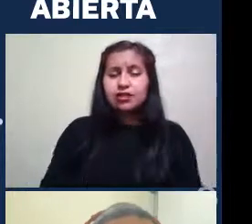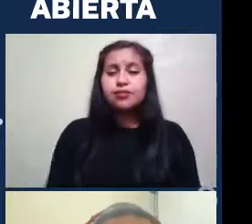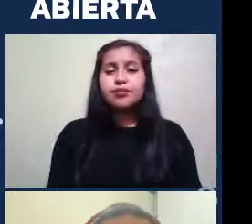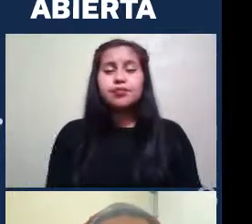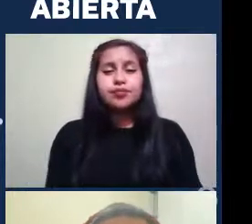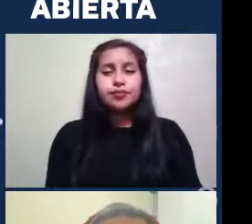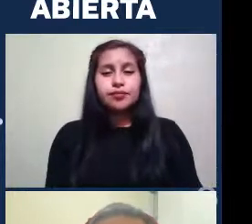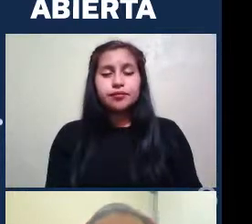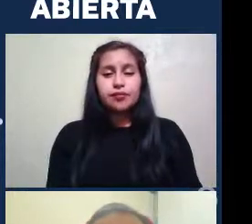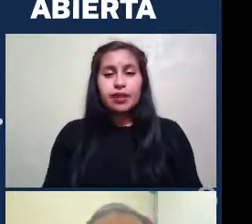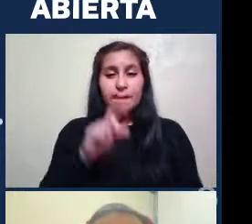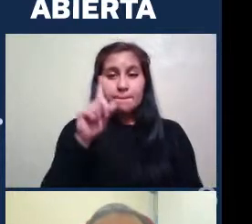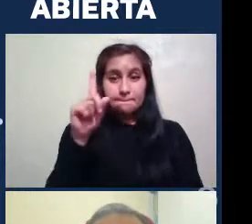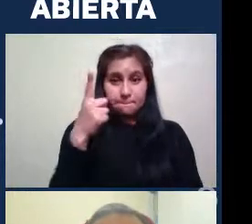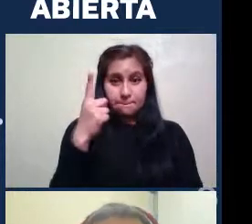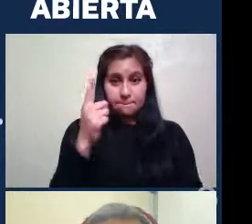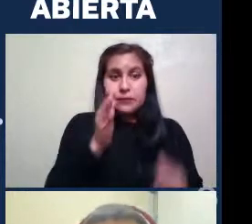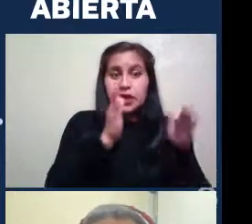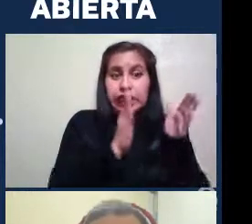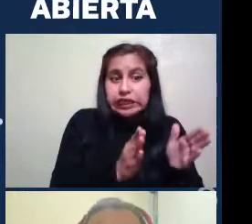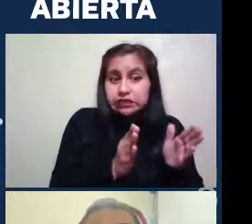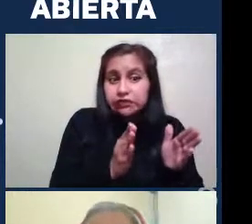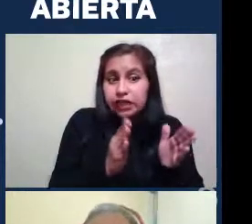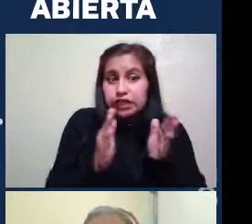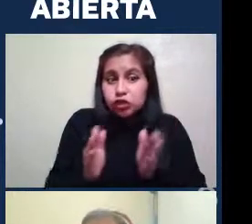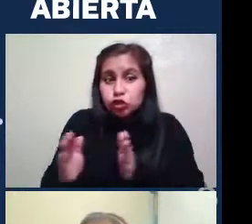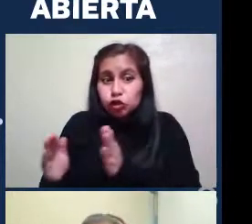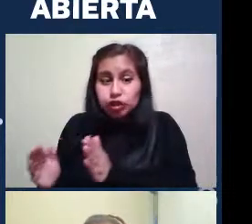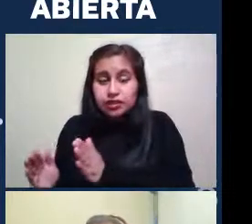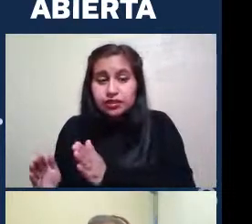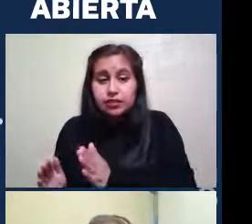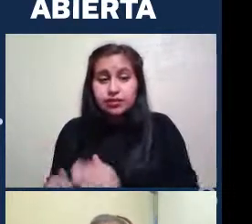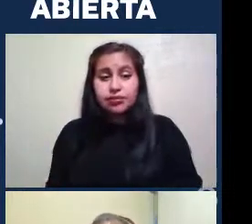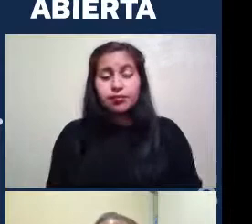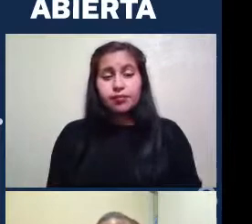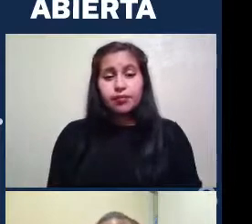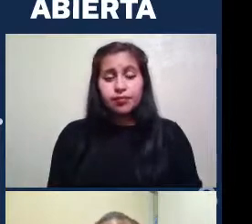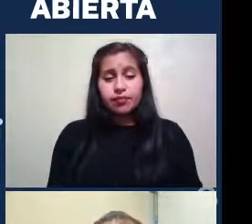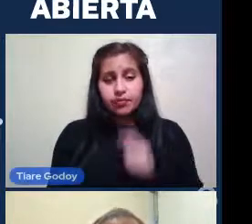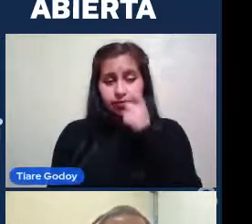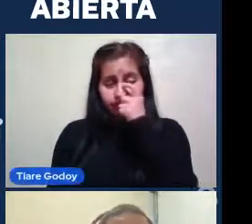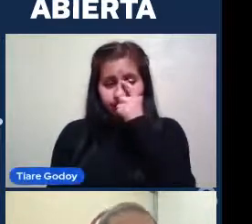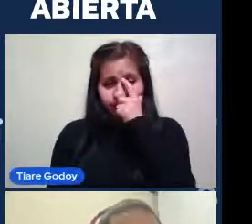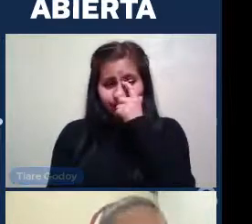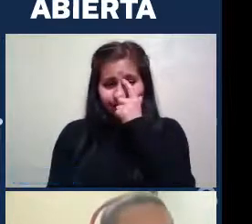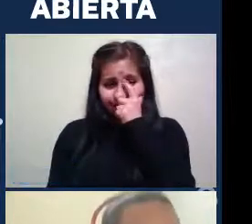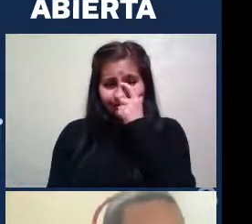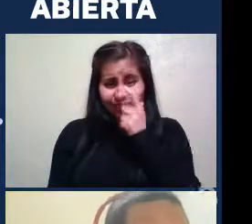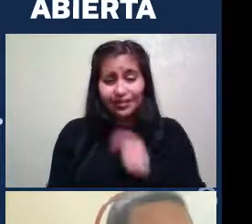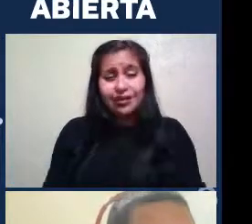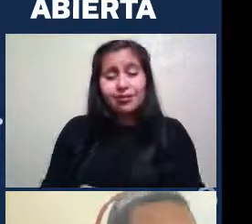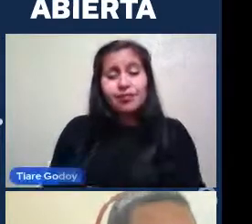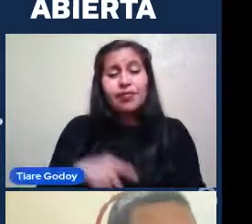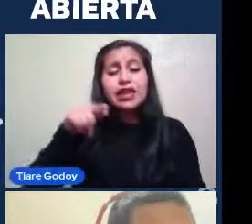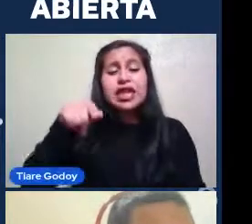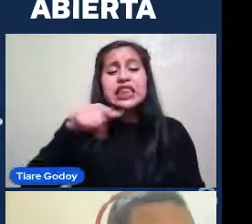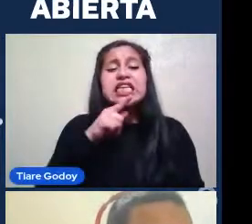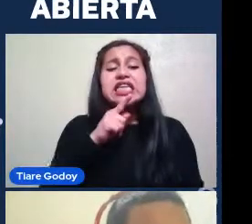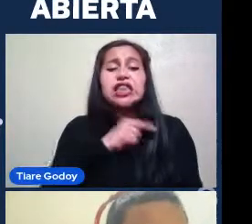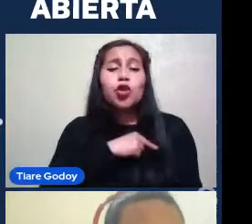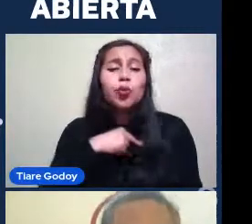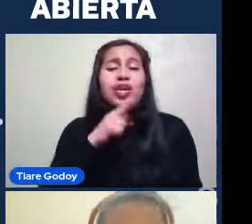Primera clasificación O de las primeras Clasificaciones De una galaxia Fue este Que se llamó El tridente